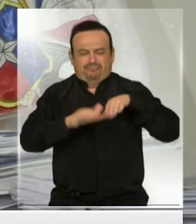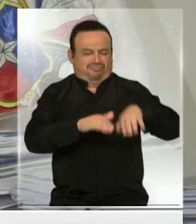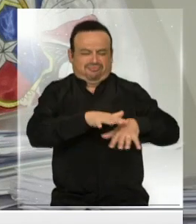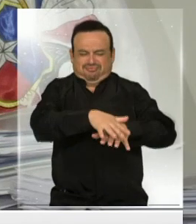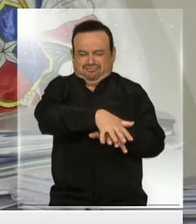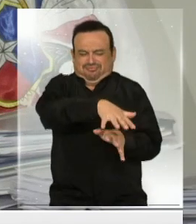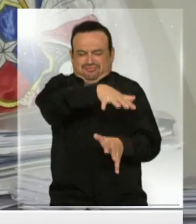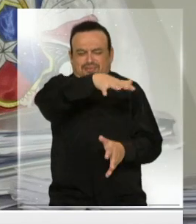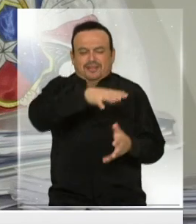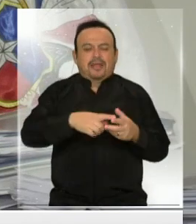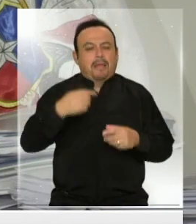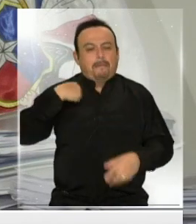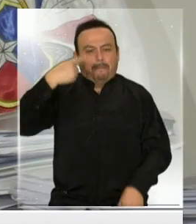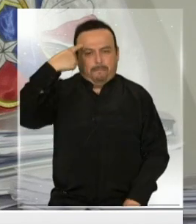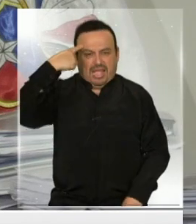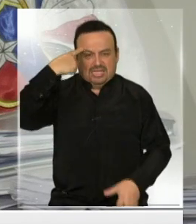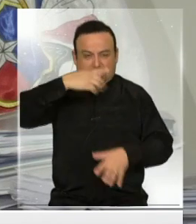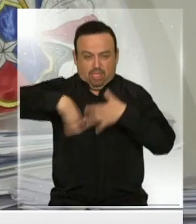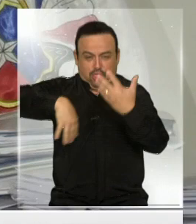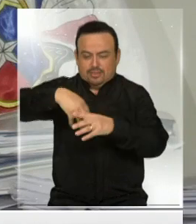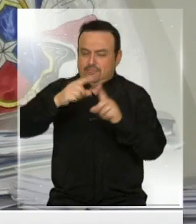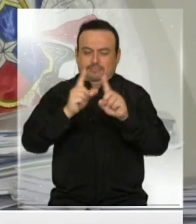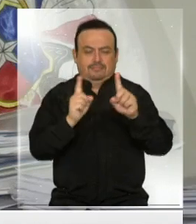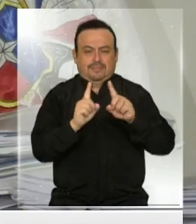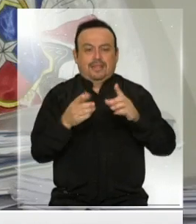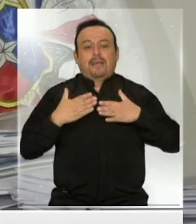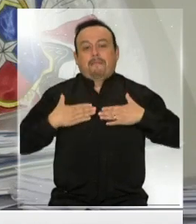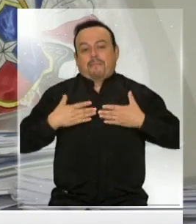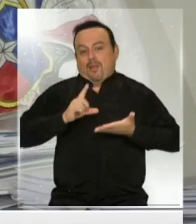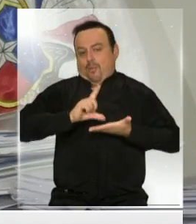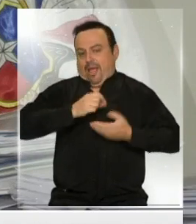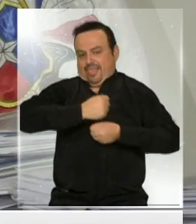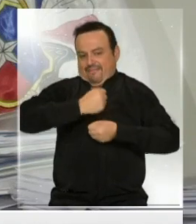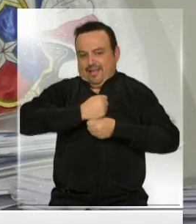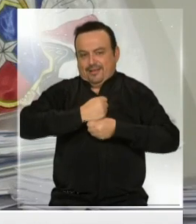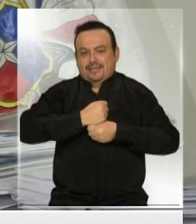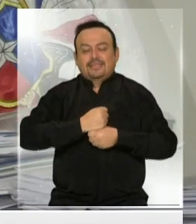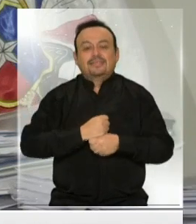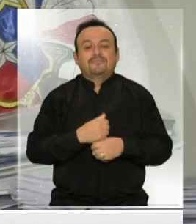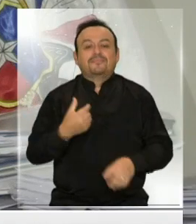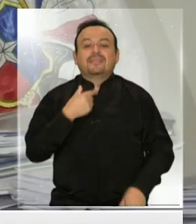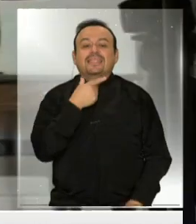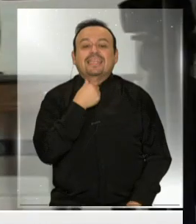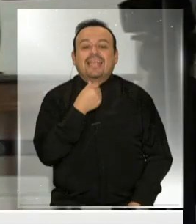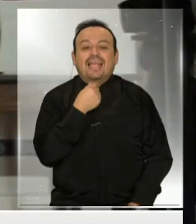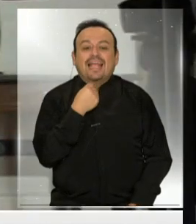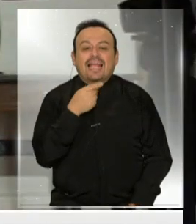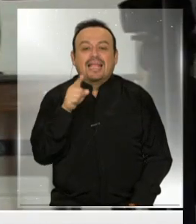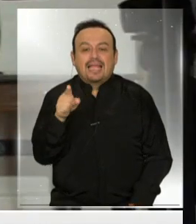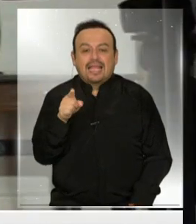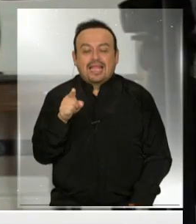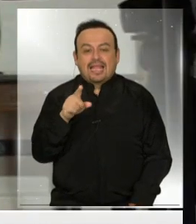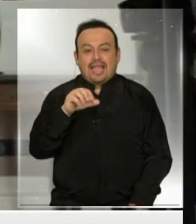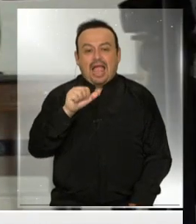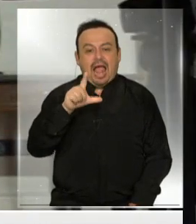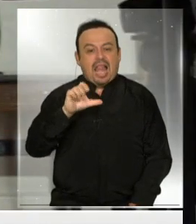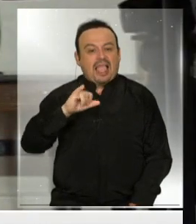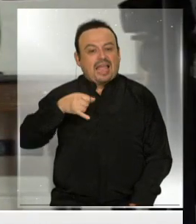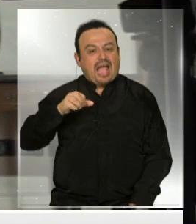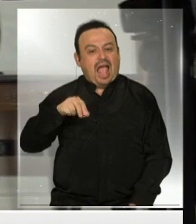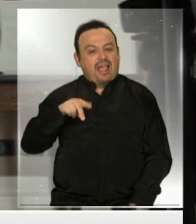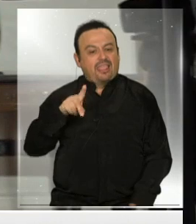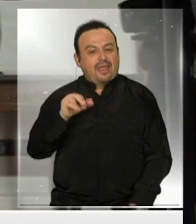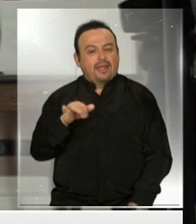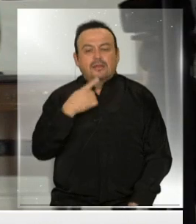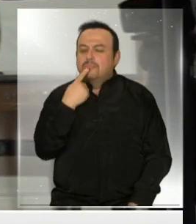y algunos creen que está muy desordenada. Pero es mi lugar de trabajo. Quiero preguntarle a Alejandra, ¿qué significa esto